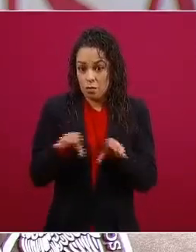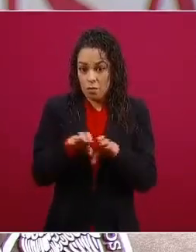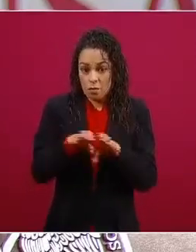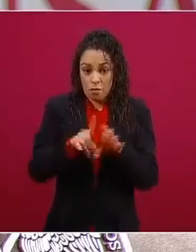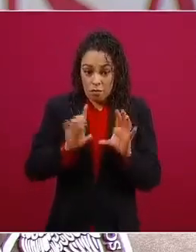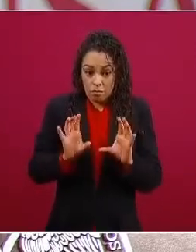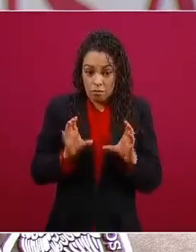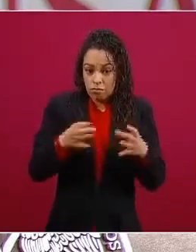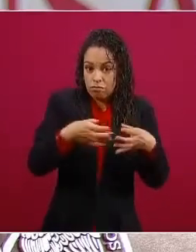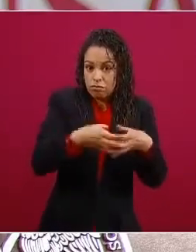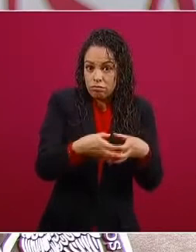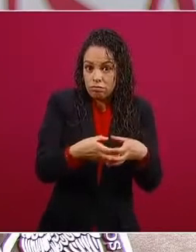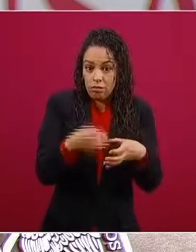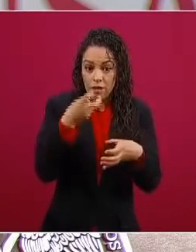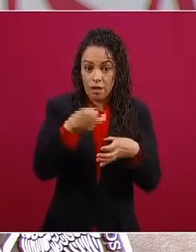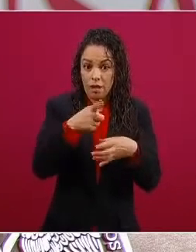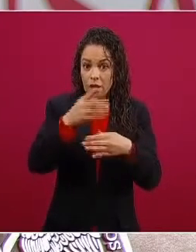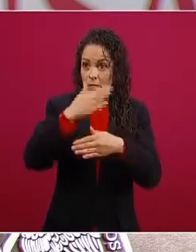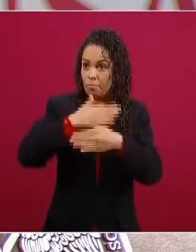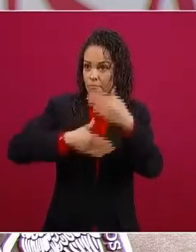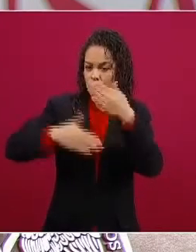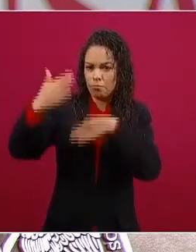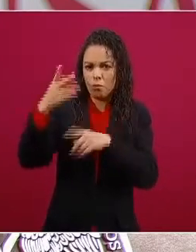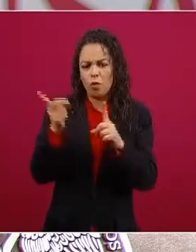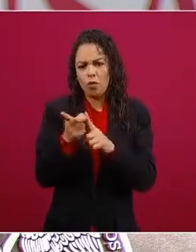lo que creció la economía,